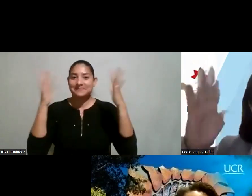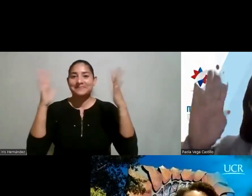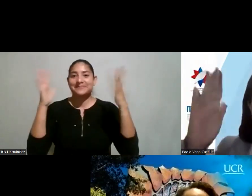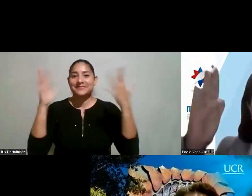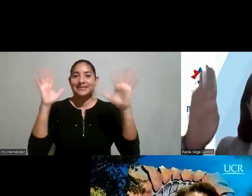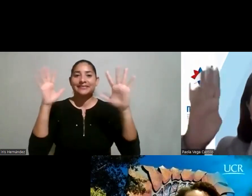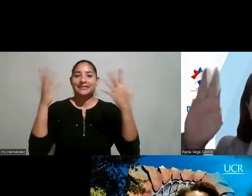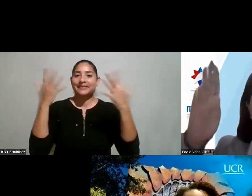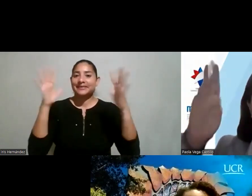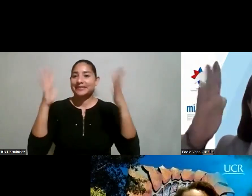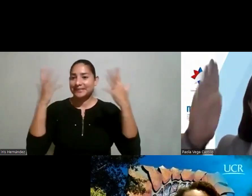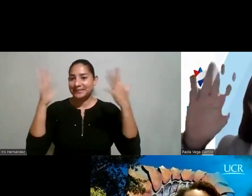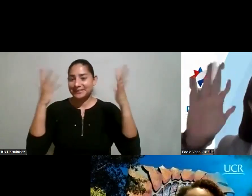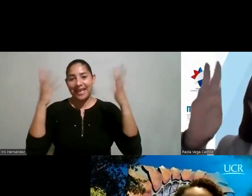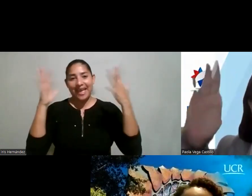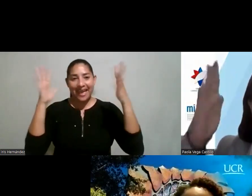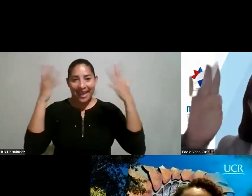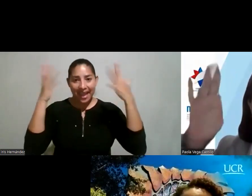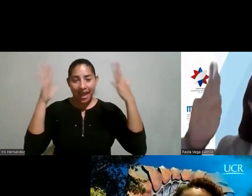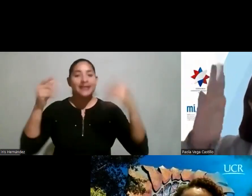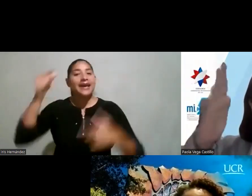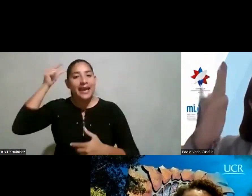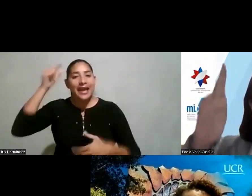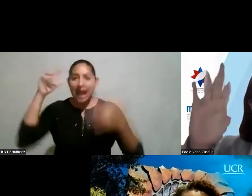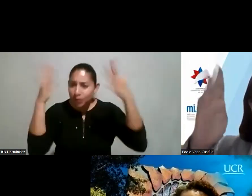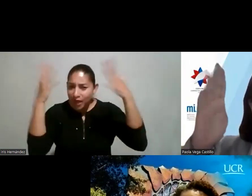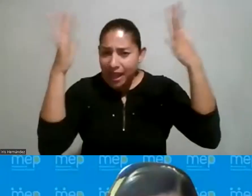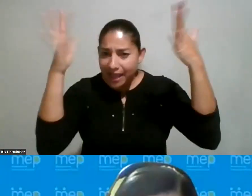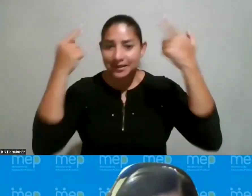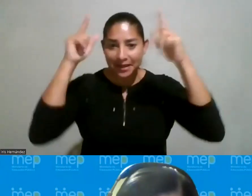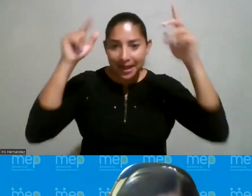¿así? sí excelente don Gerardo esto es para usted